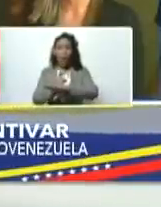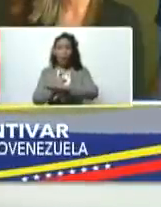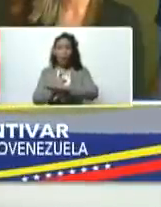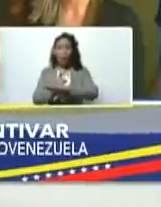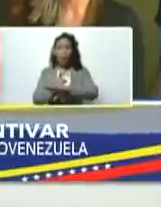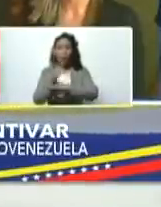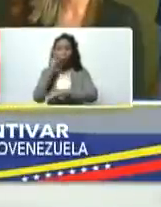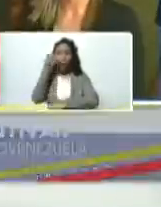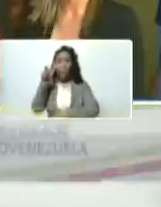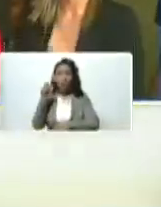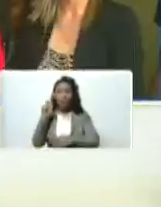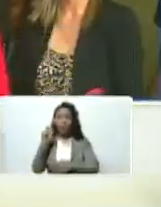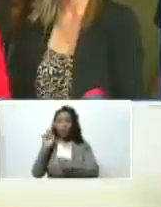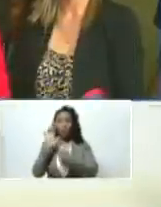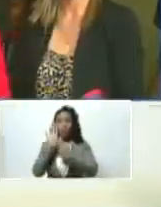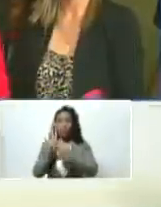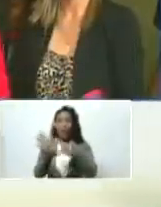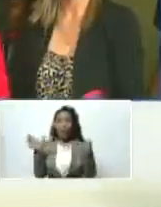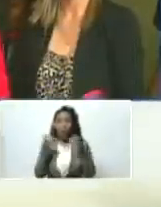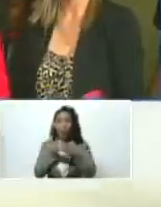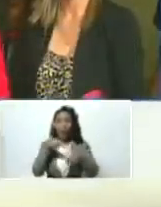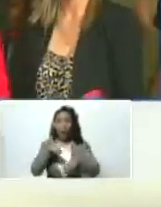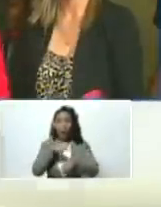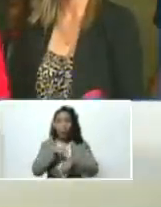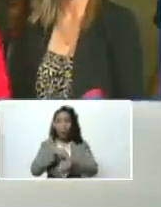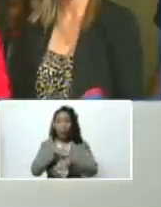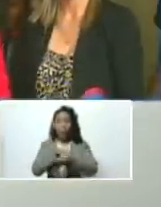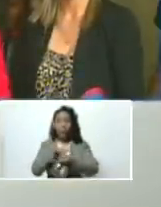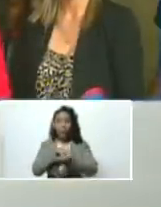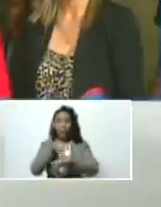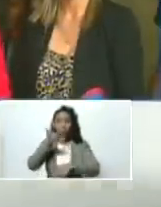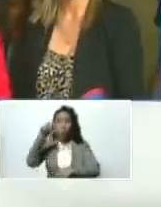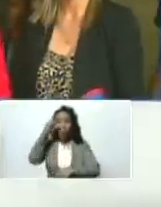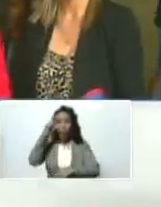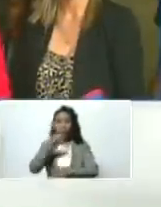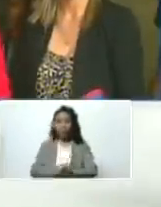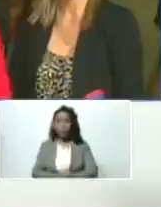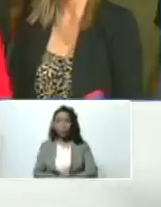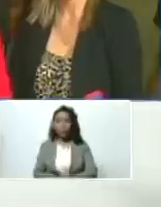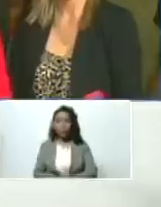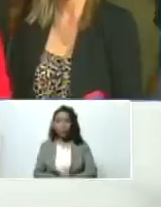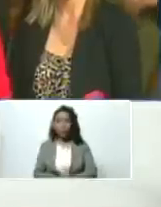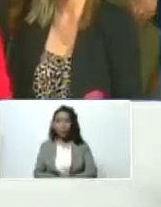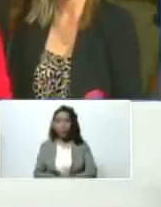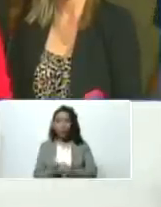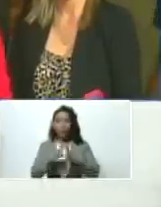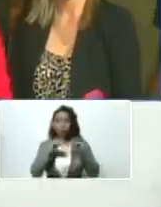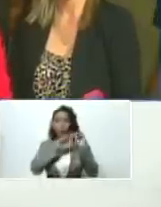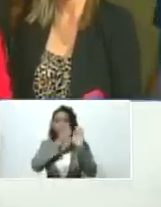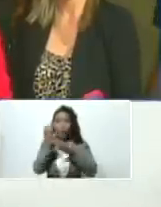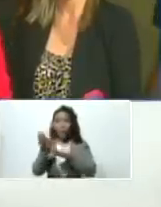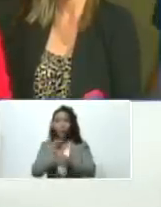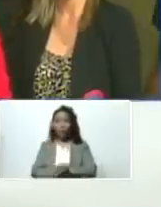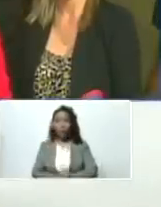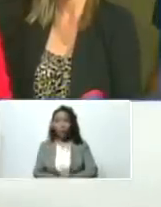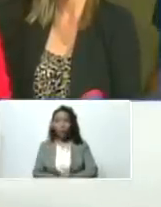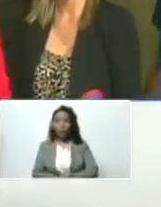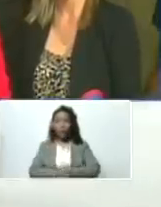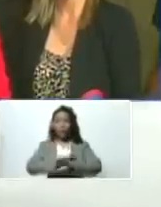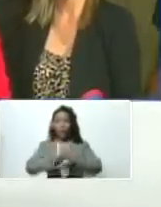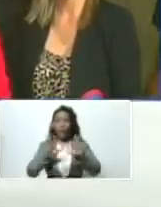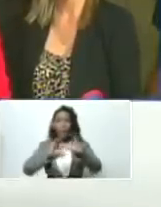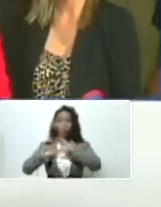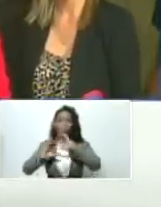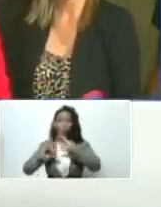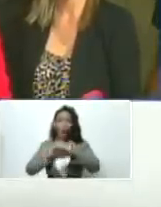está reunido en este momento con el ministro Jorge Arriaza todo el apoyo ya conversó